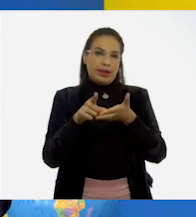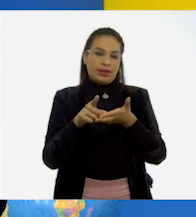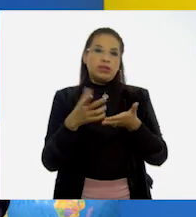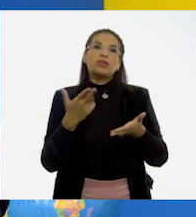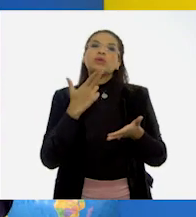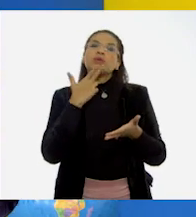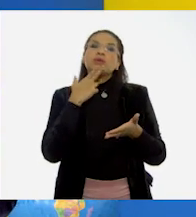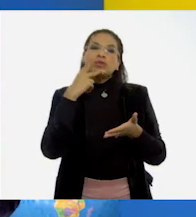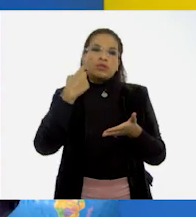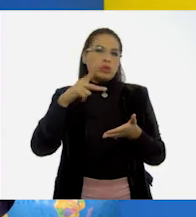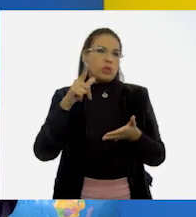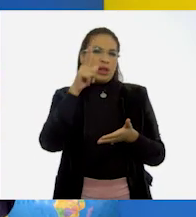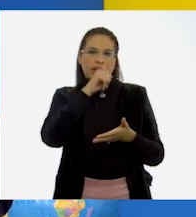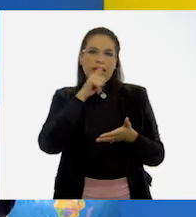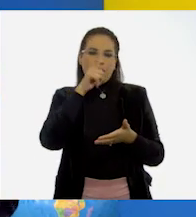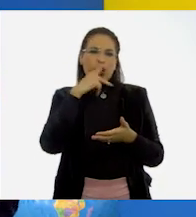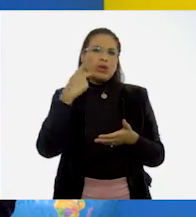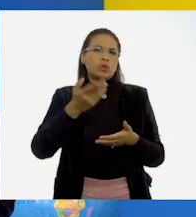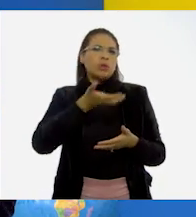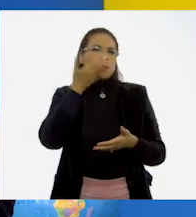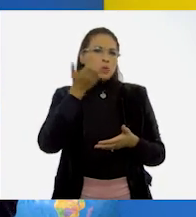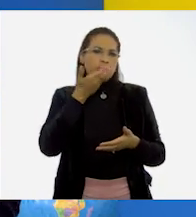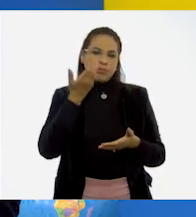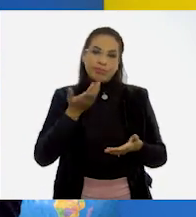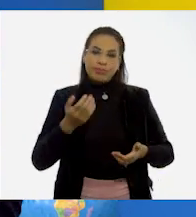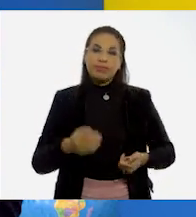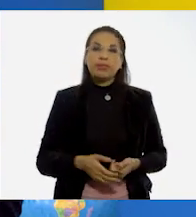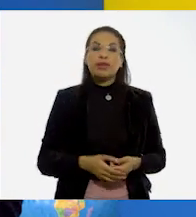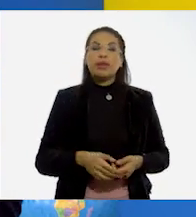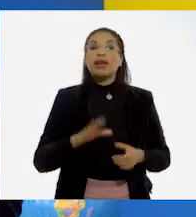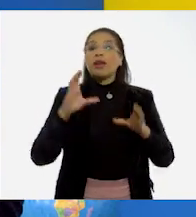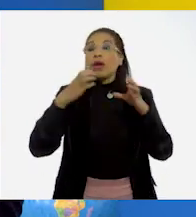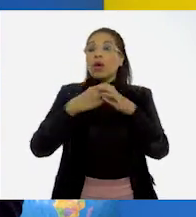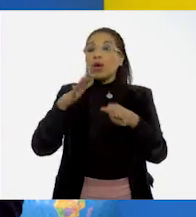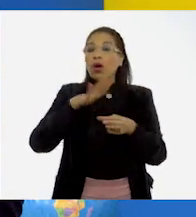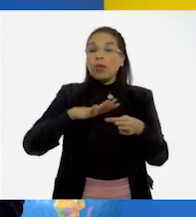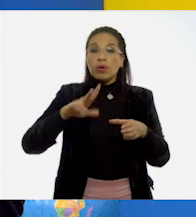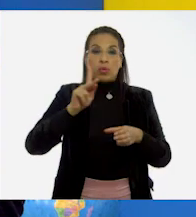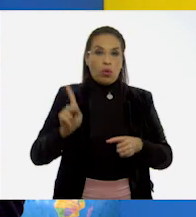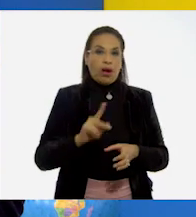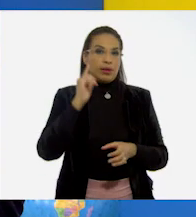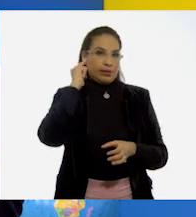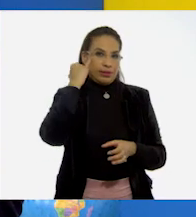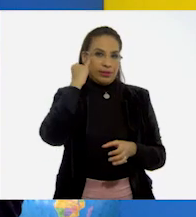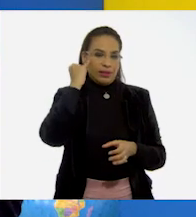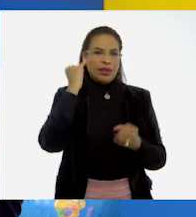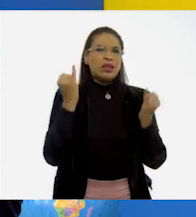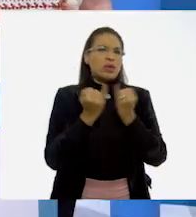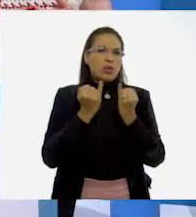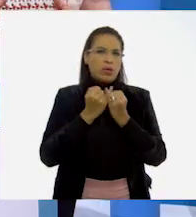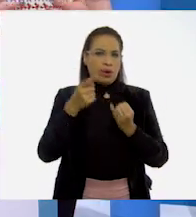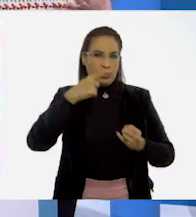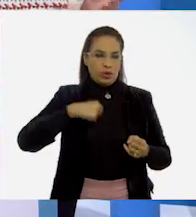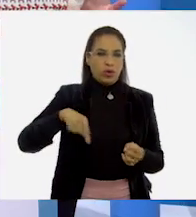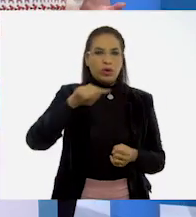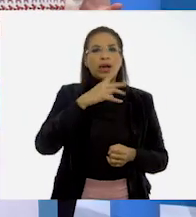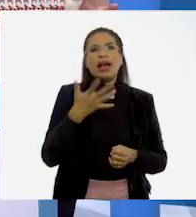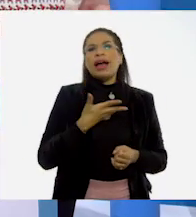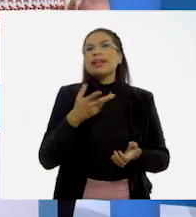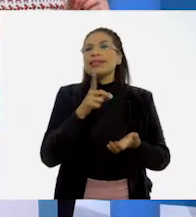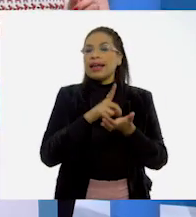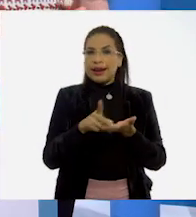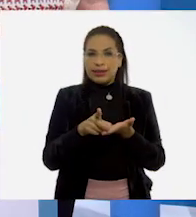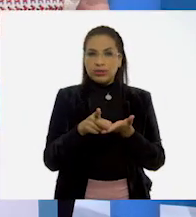preservar sus lenguas y sus prácticas. Las comunidades y pueblos indígenas, al igual que nosotros, tienen